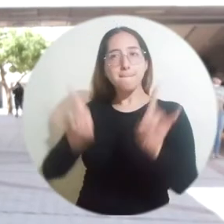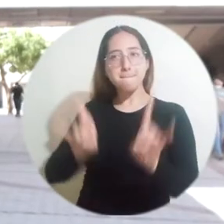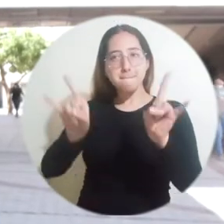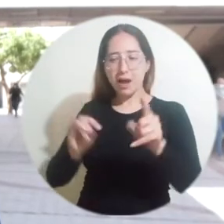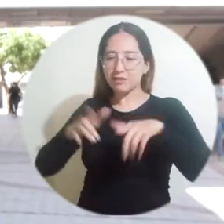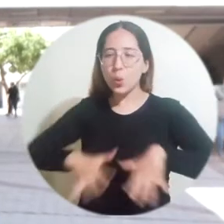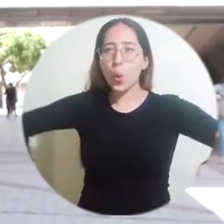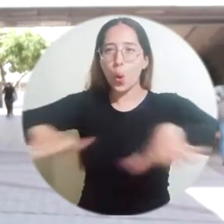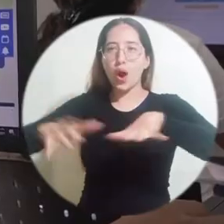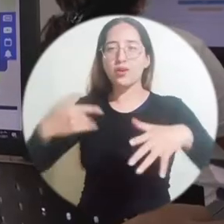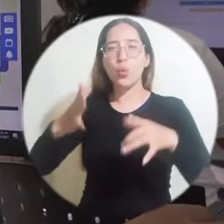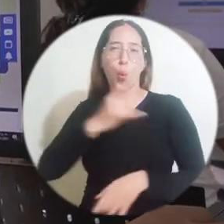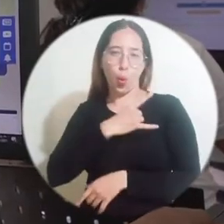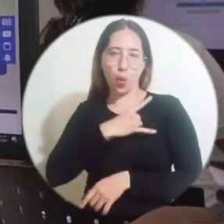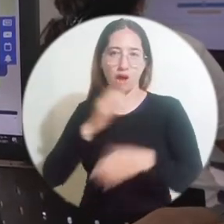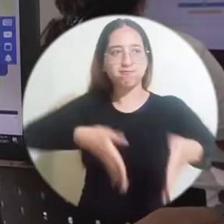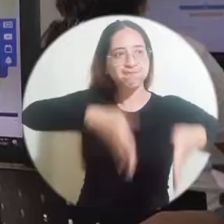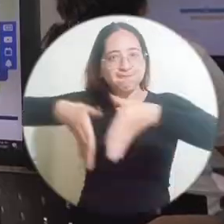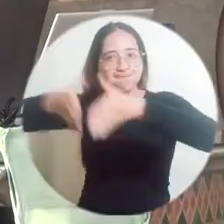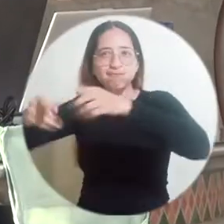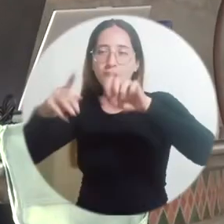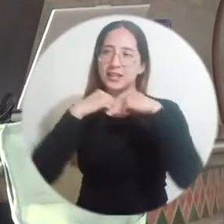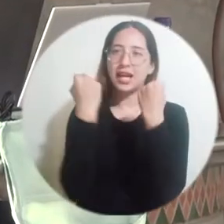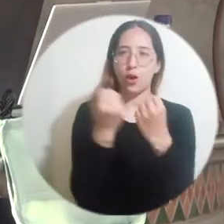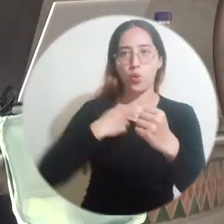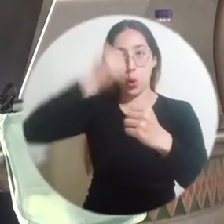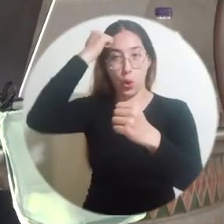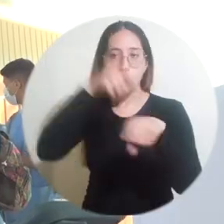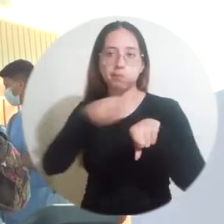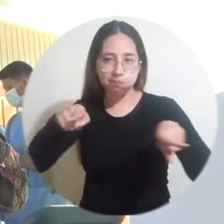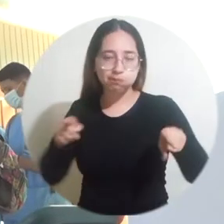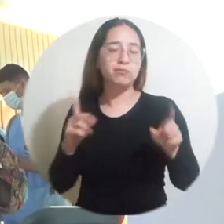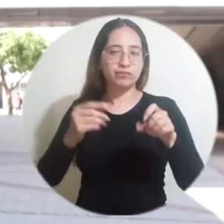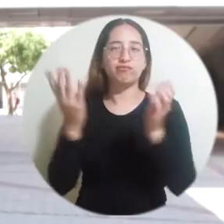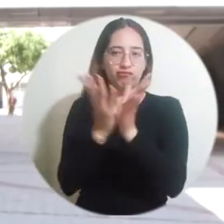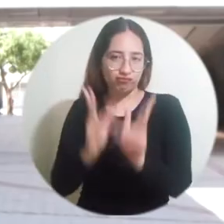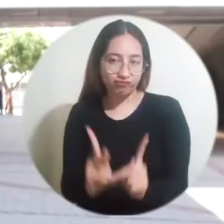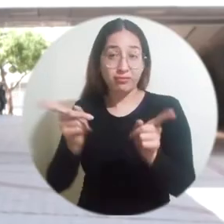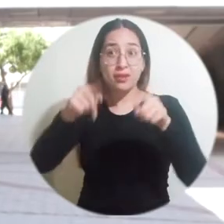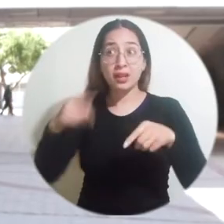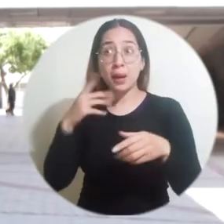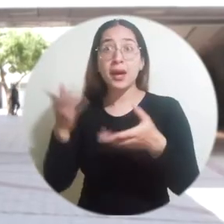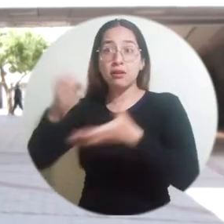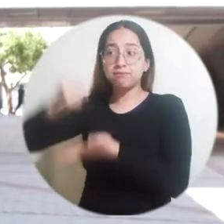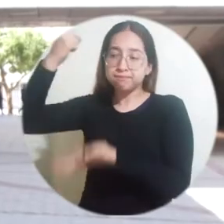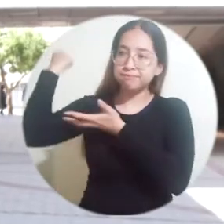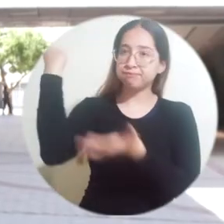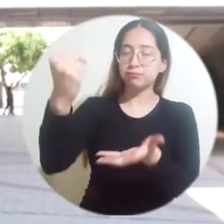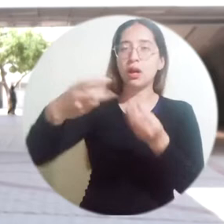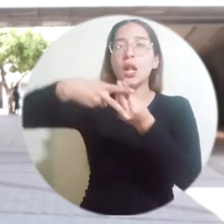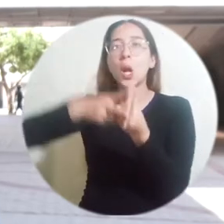inalámbrica, es decir, las zonas de Wi-Fi en las zonas de académica, docencia. También se hizo una inversión muy importante en diferentes